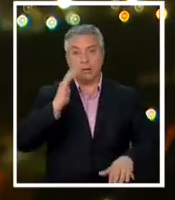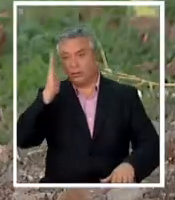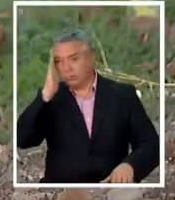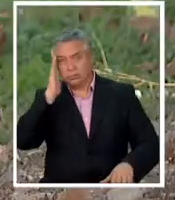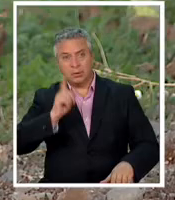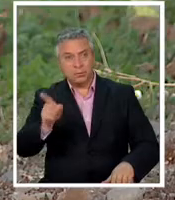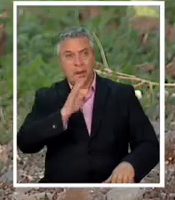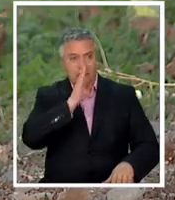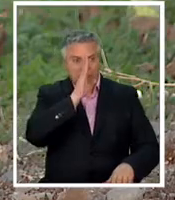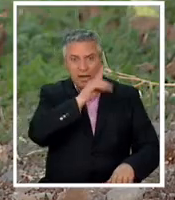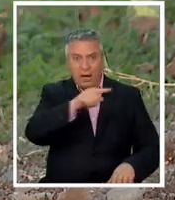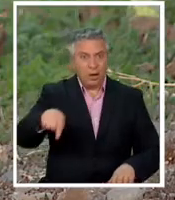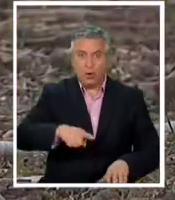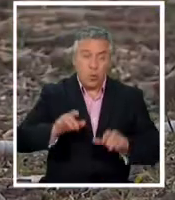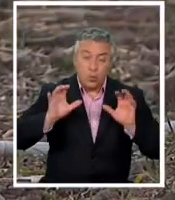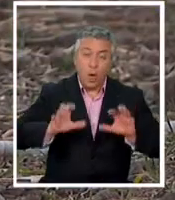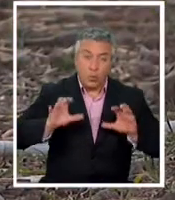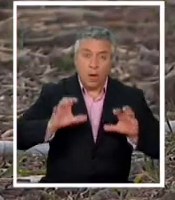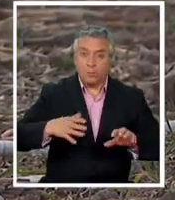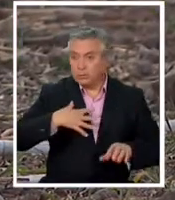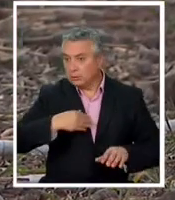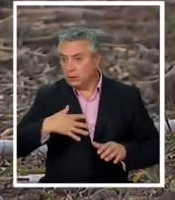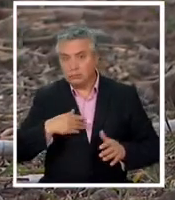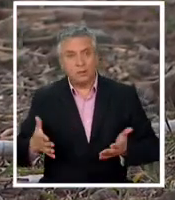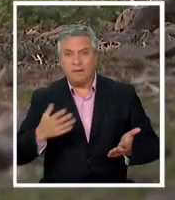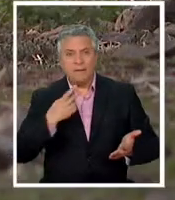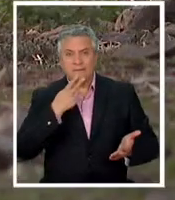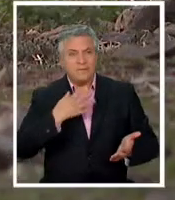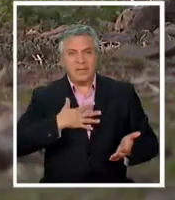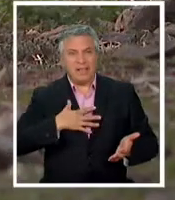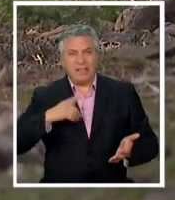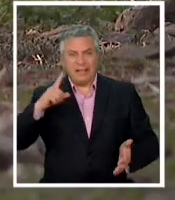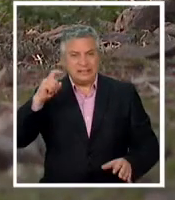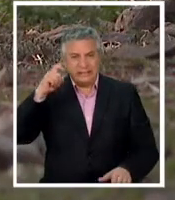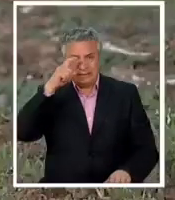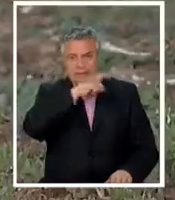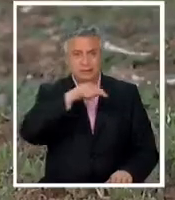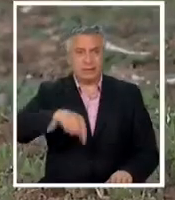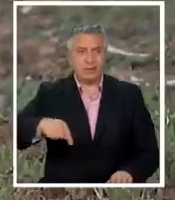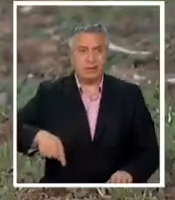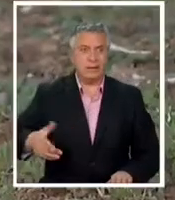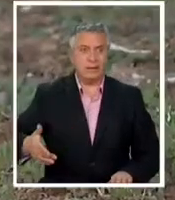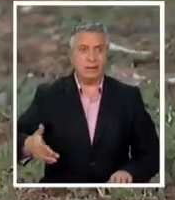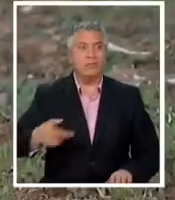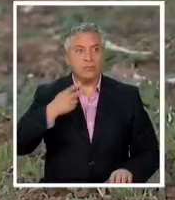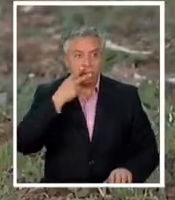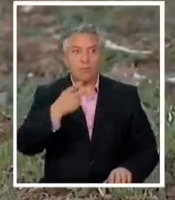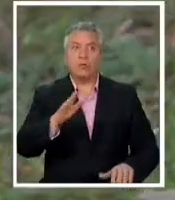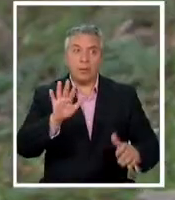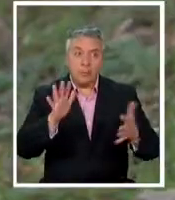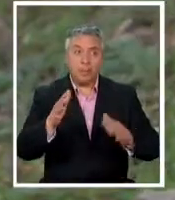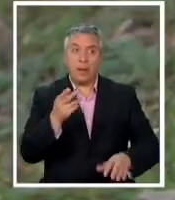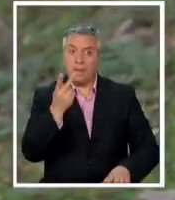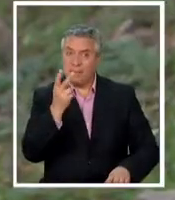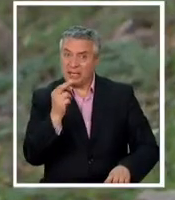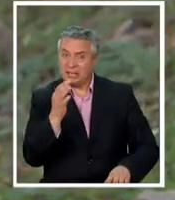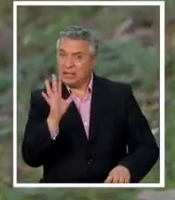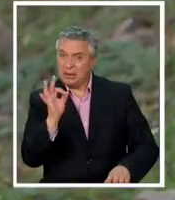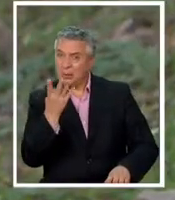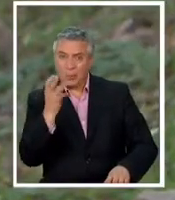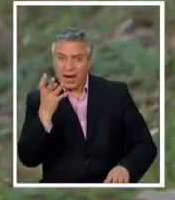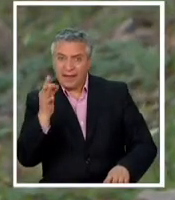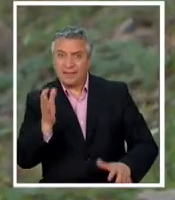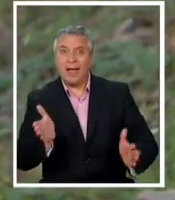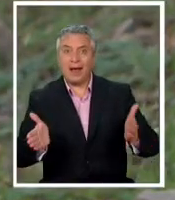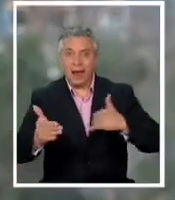mascotas nuestros hijos la vida pasó a ser súper complicada pudimos contratar que eran no sé 20 40 cajas donde